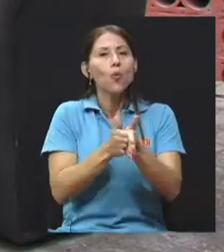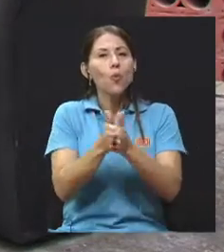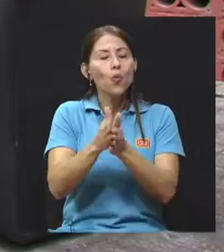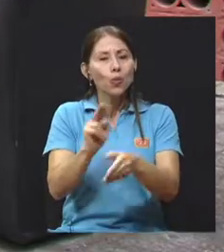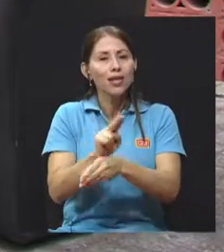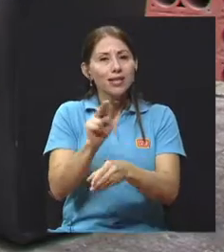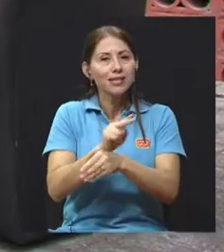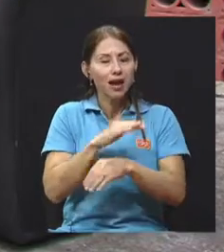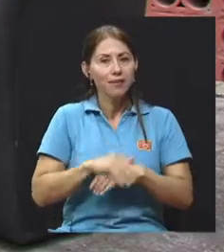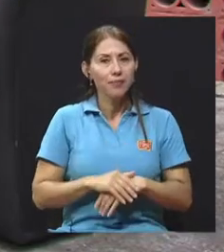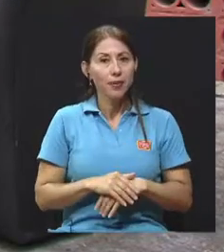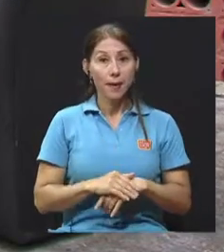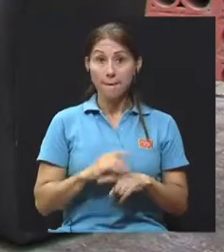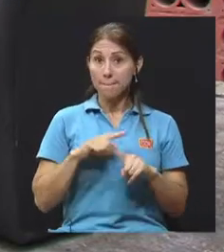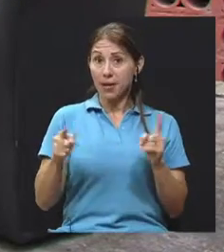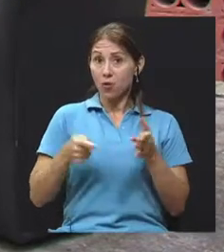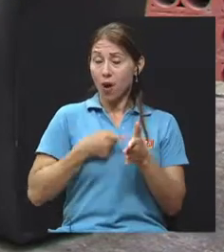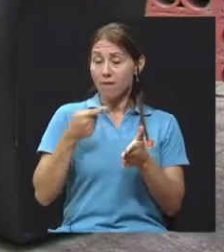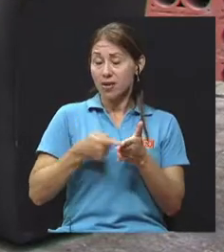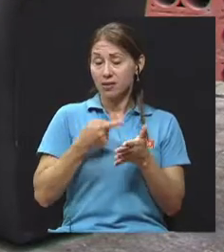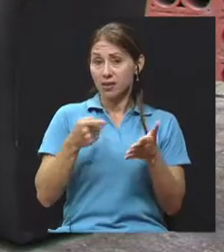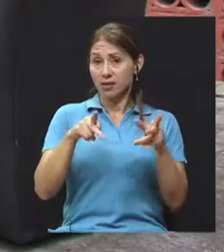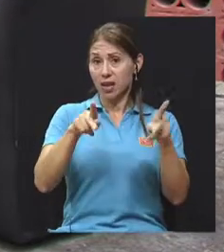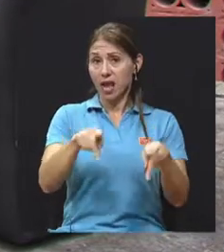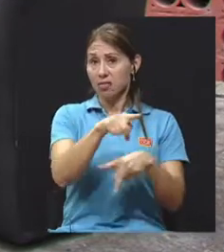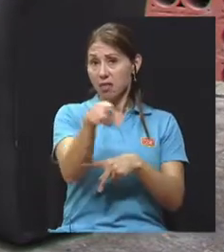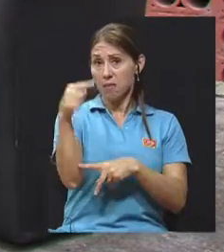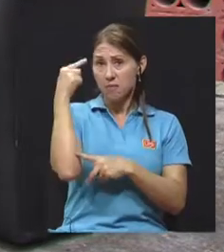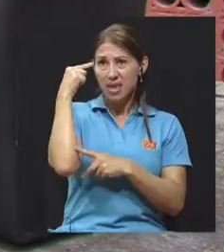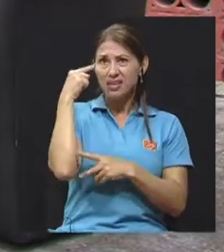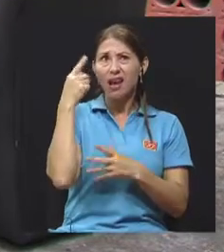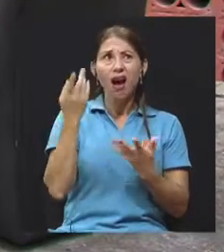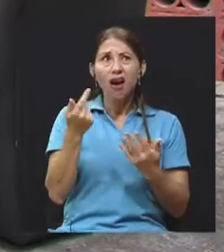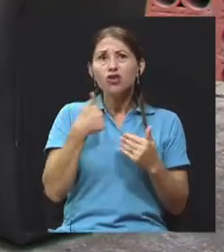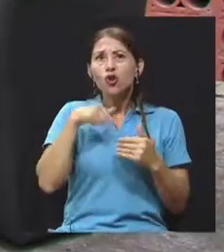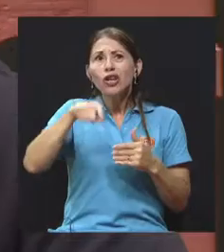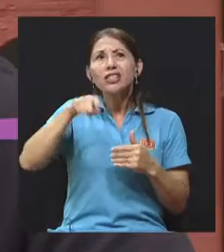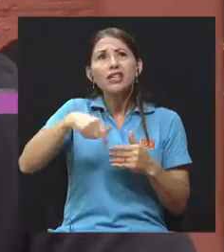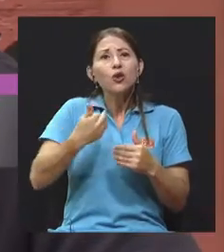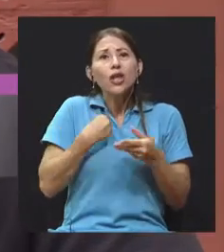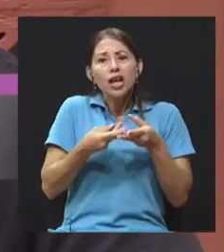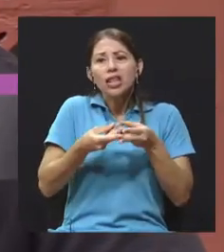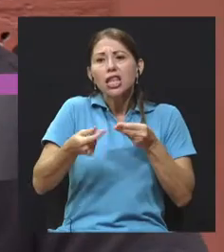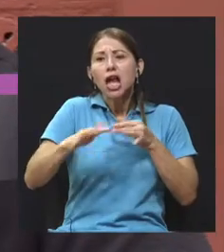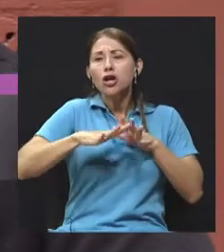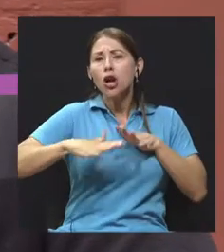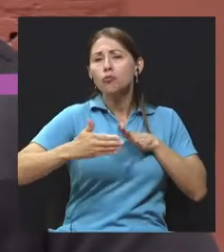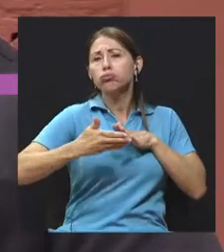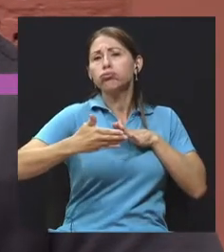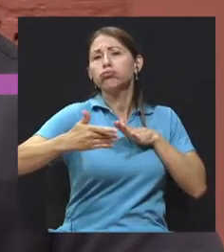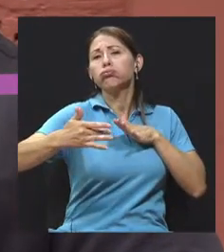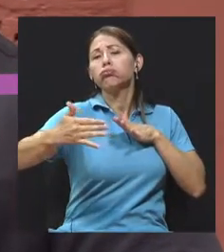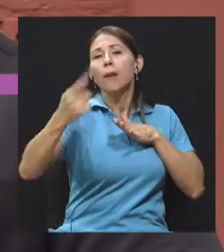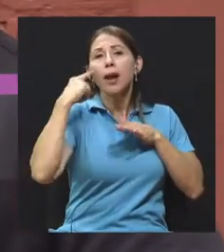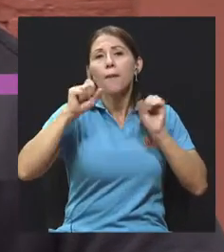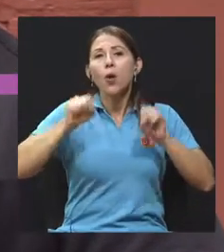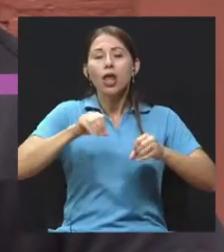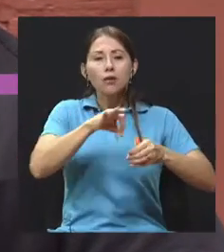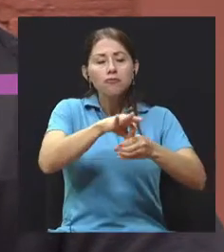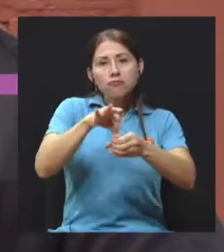a veces imagino que la gente debe estar pensando que tal vez necesita un lote o que necesita gran espacio para poder